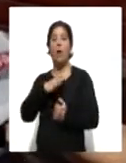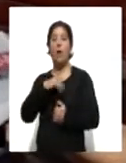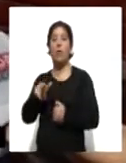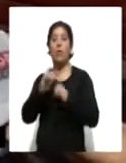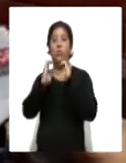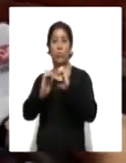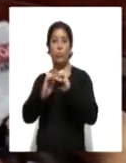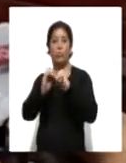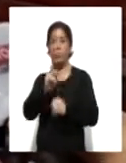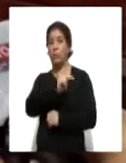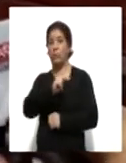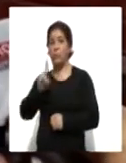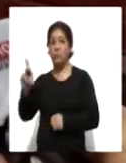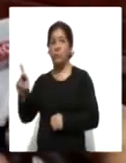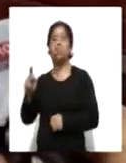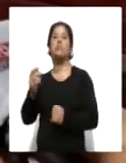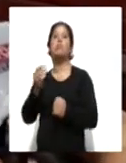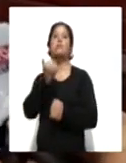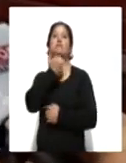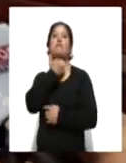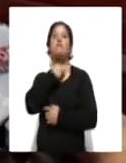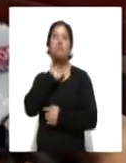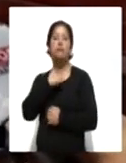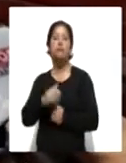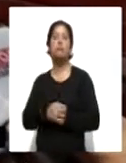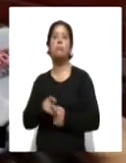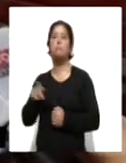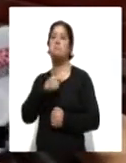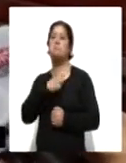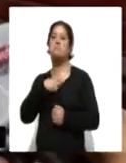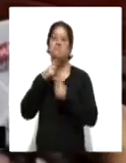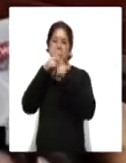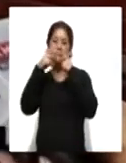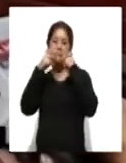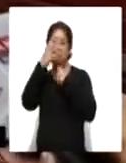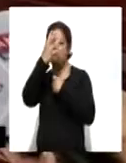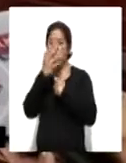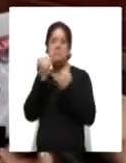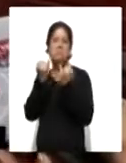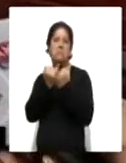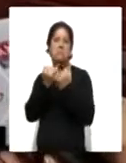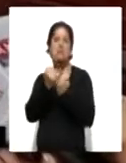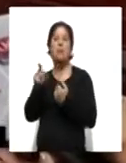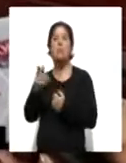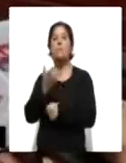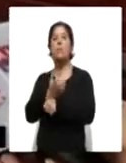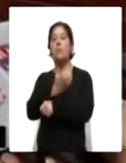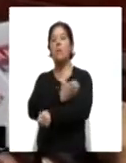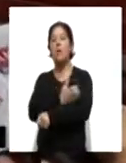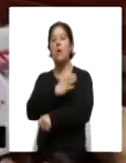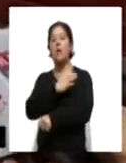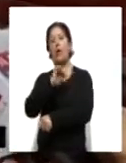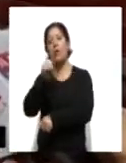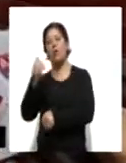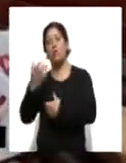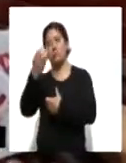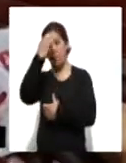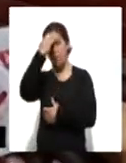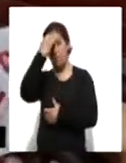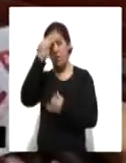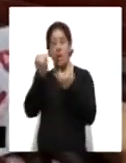igualmente pues se les va proporcionando gel y es de las medidas que vamos tomando. Igual, por ejemplo, en el caso de los compañeros, utilizamos lo que son caretas, cubrebocas, incluso